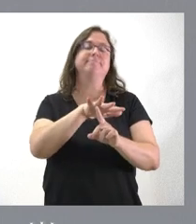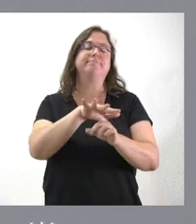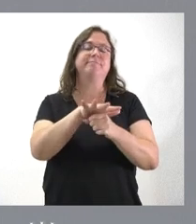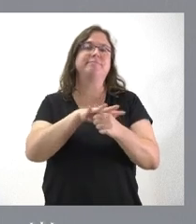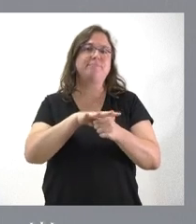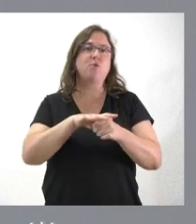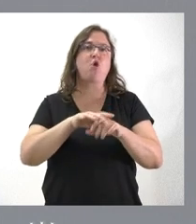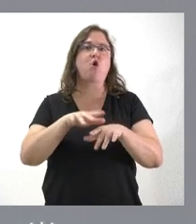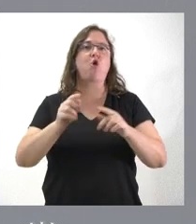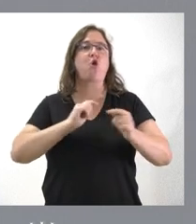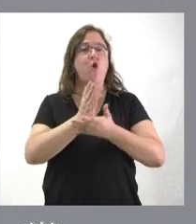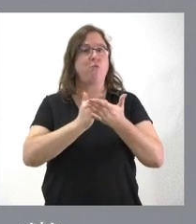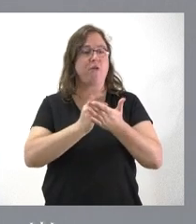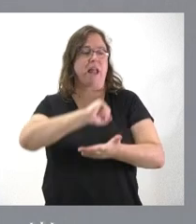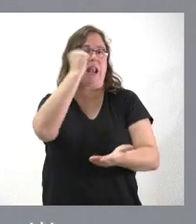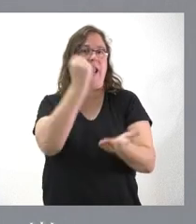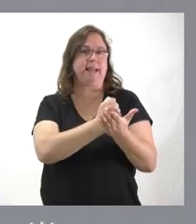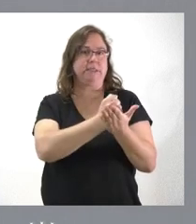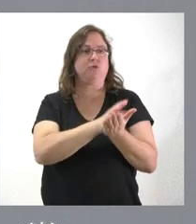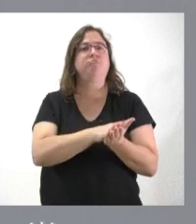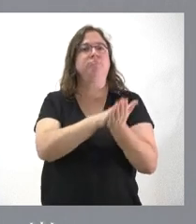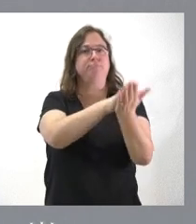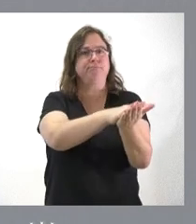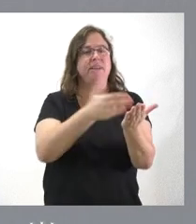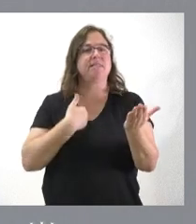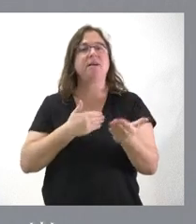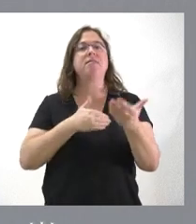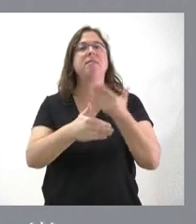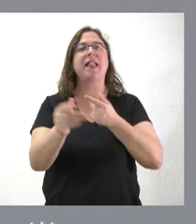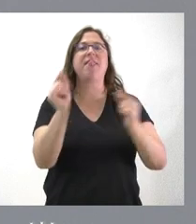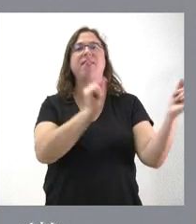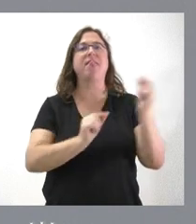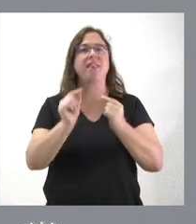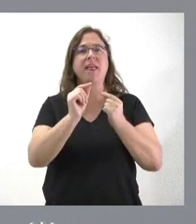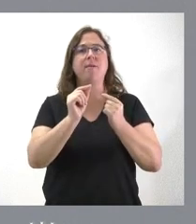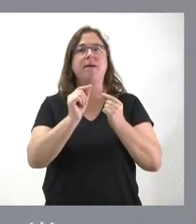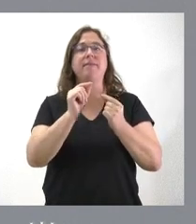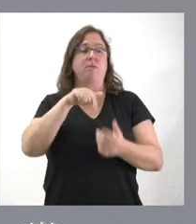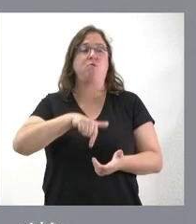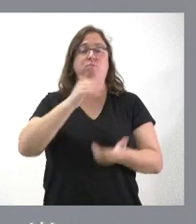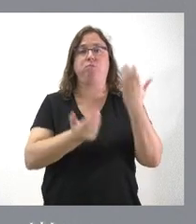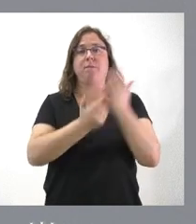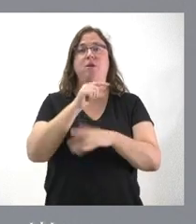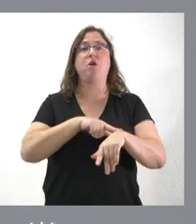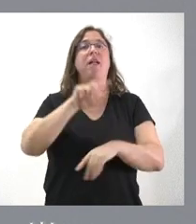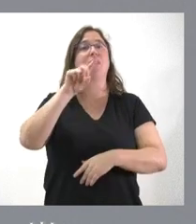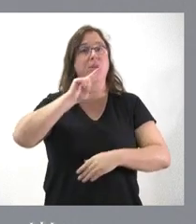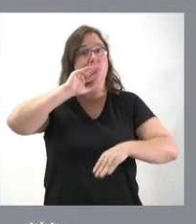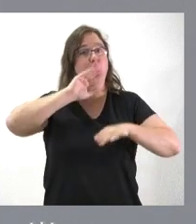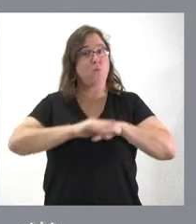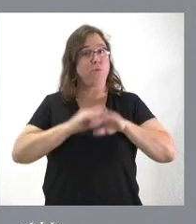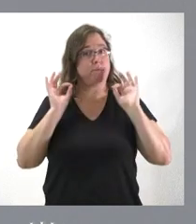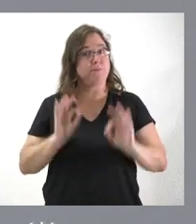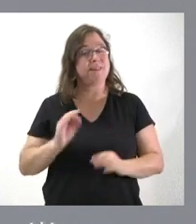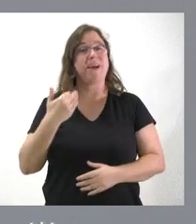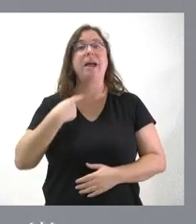Se ha registrado en el registro de las Cortes de Castilla y León a las 12 de la mañana y se cumple con ello el compromiso